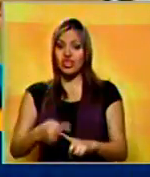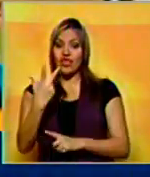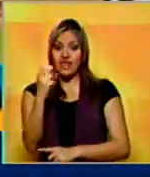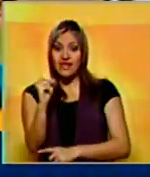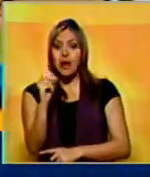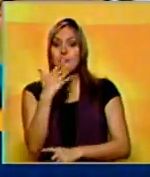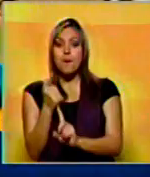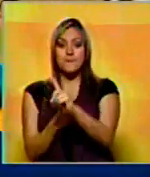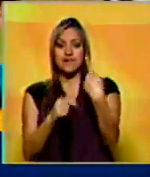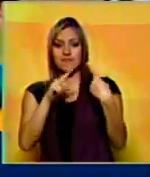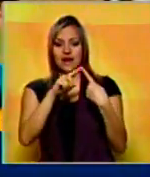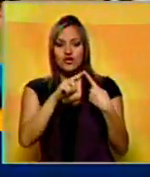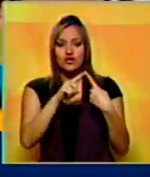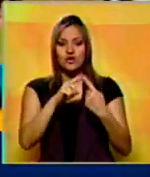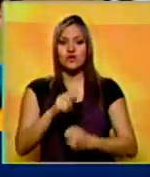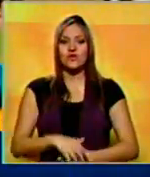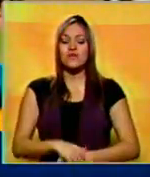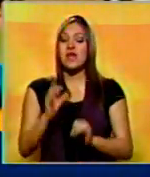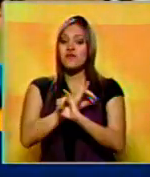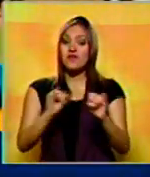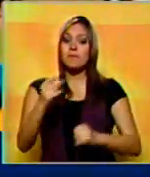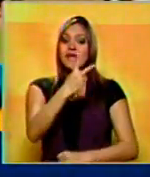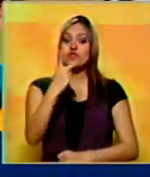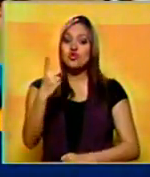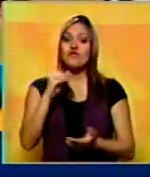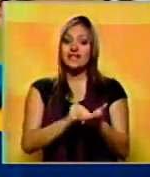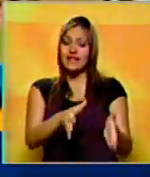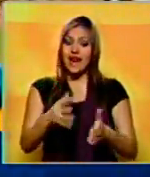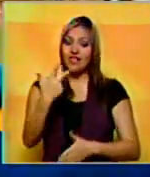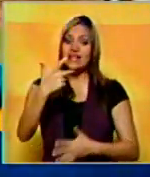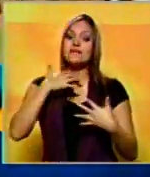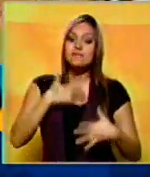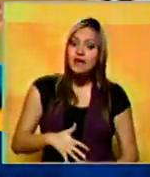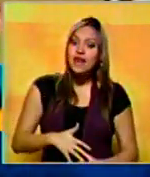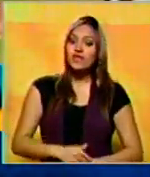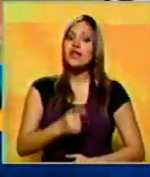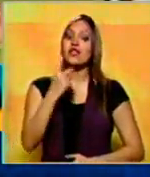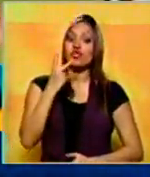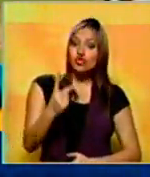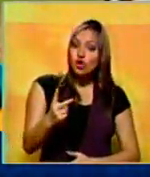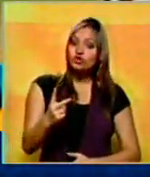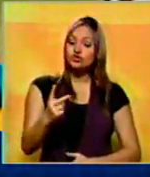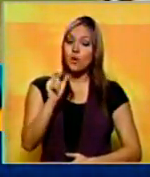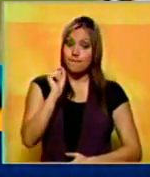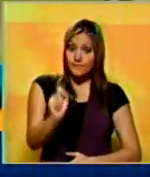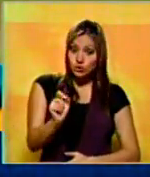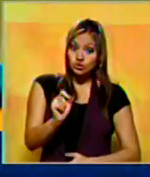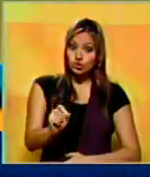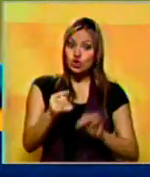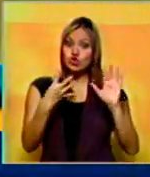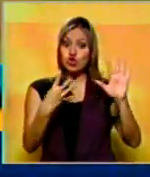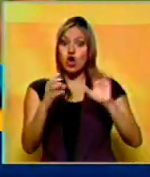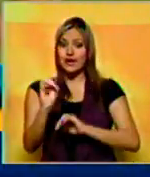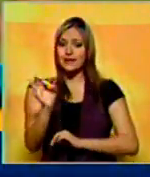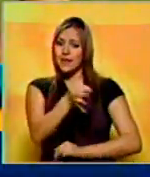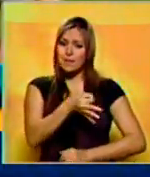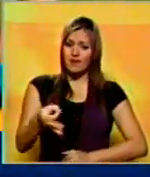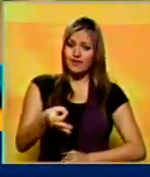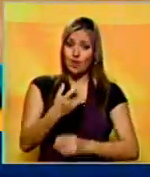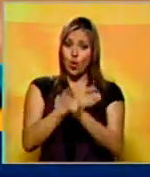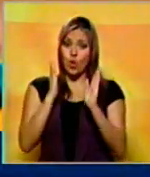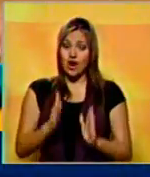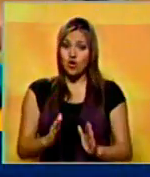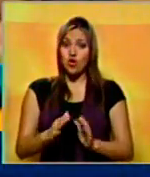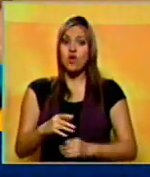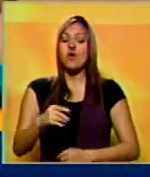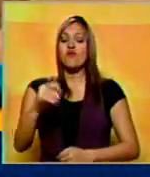el primer lugar. Cherser terminó la temporada con 21 victorias, 3 derrotas y 2.90 de efectividad. Aníbal Sánchez, el